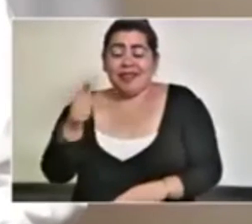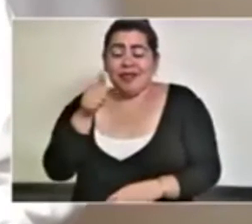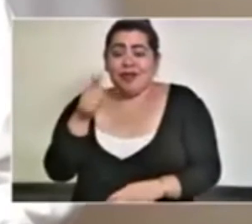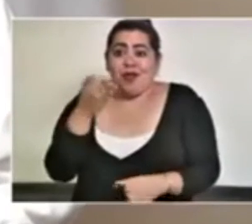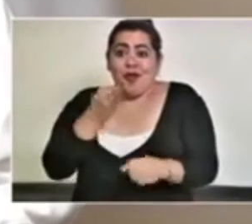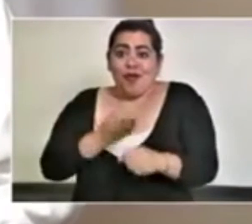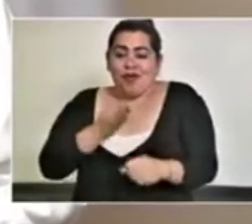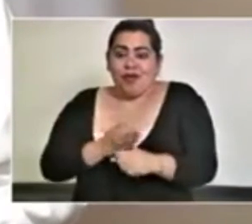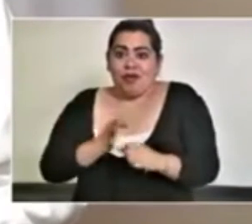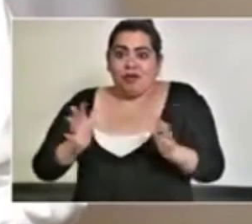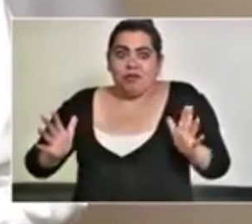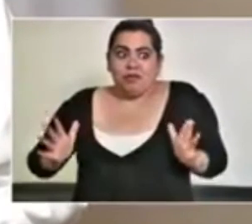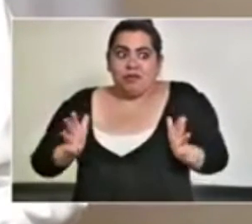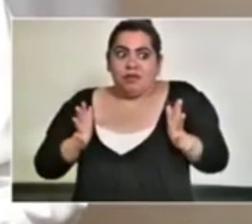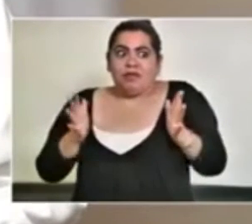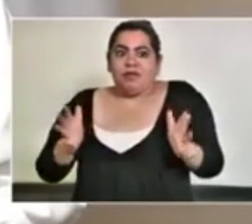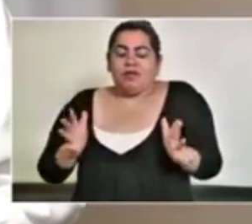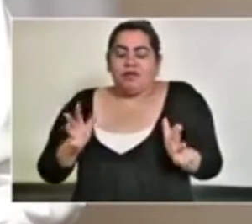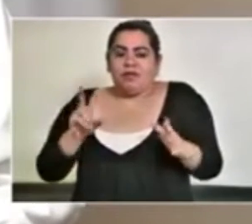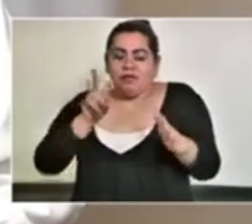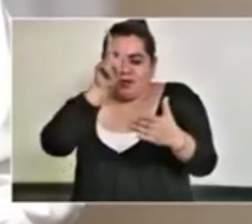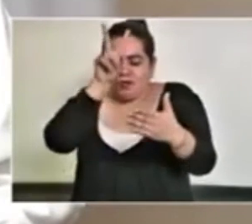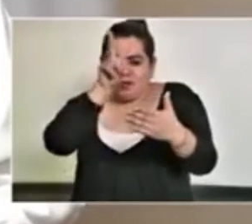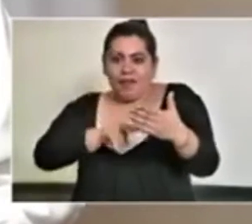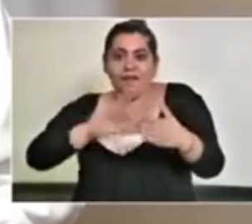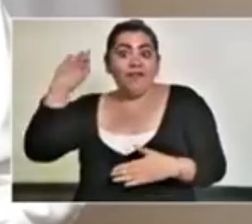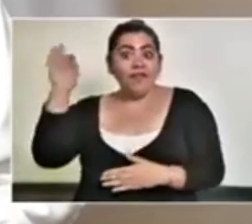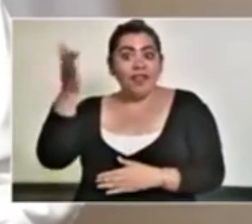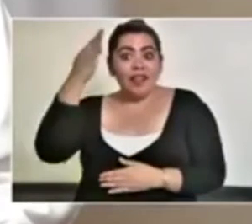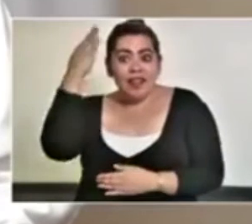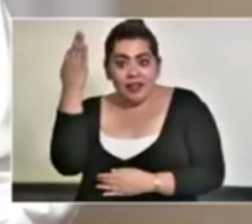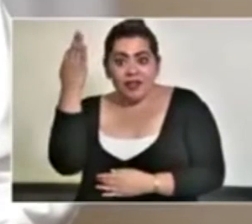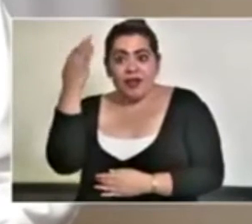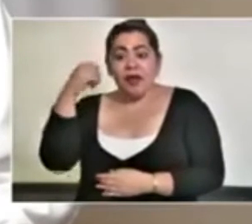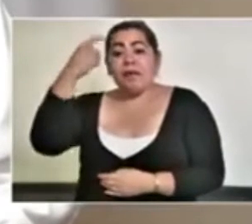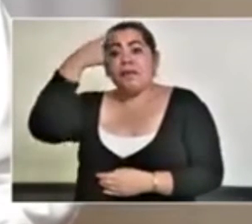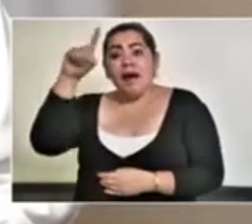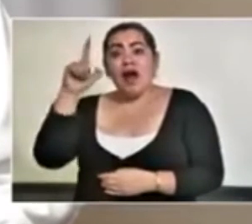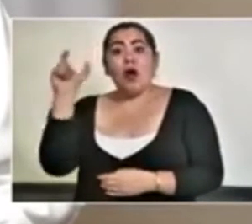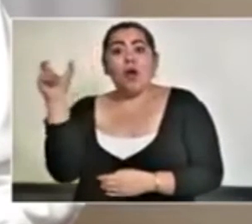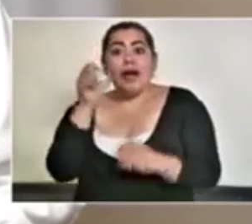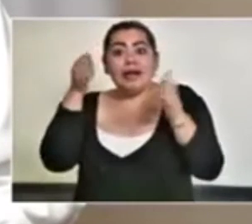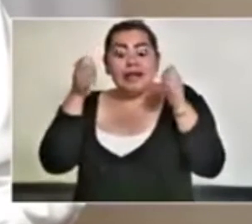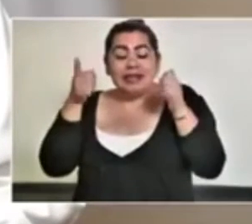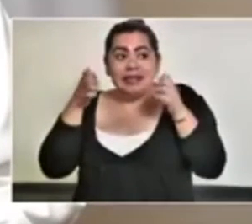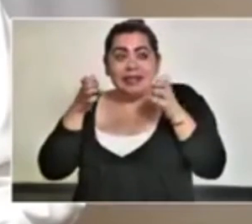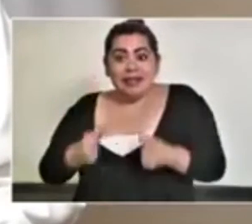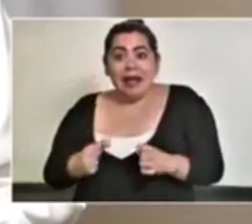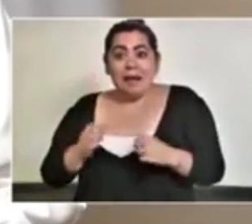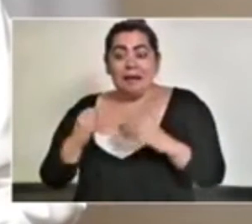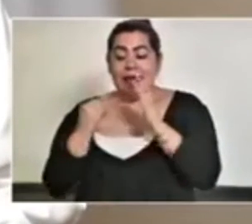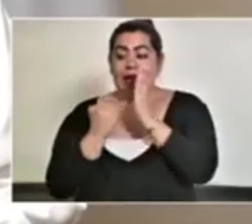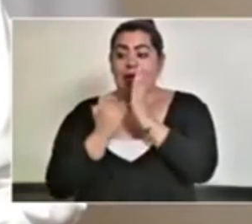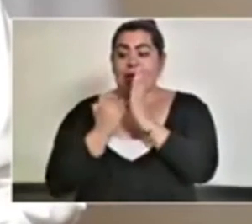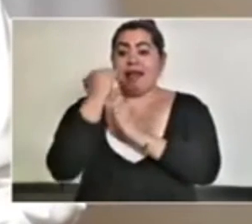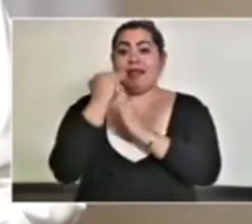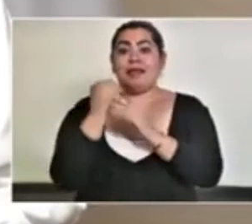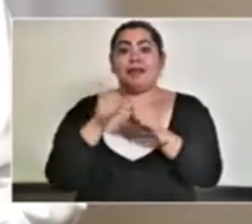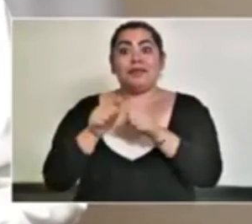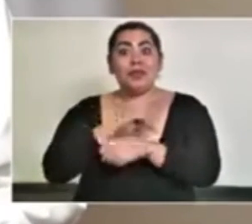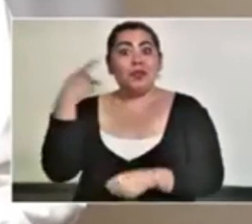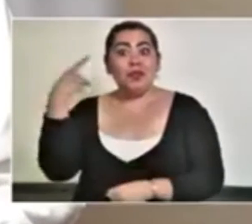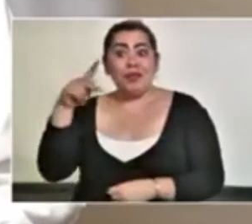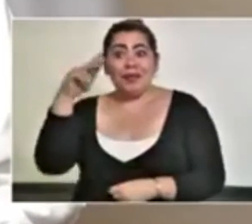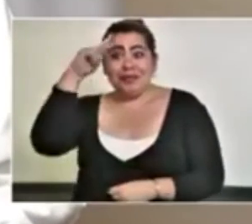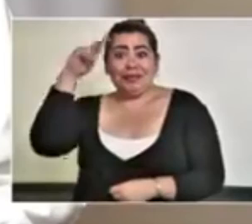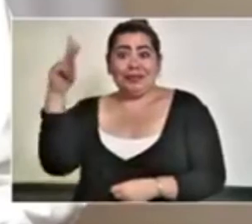nos los ponen las predicciones de la federación para cuando estemos en el nivel más alto de la pandemia en